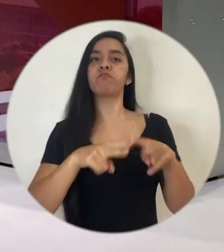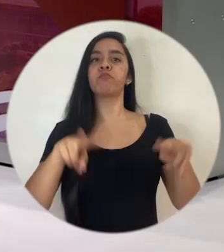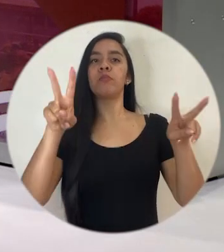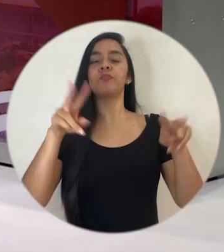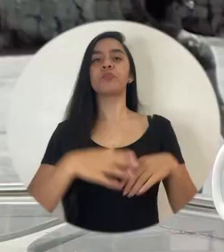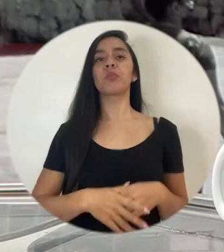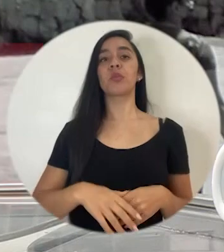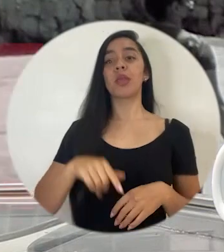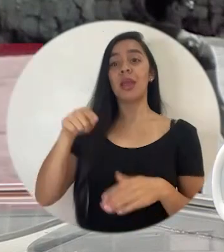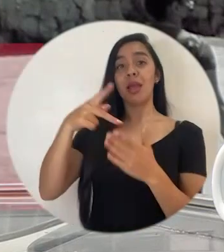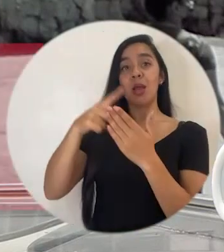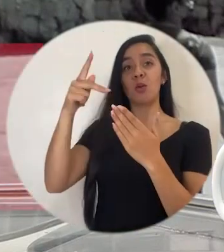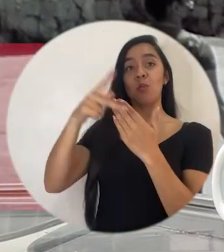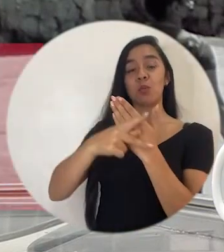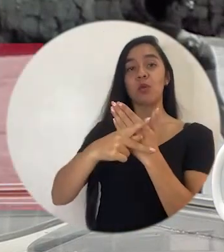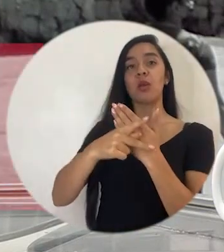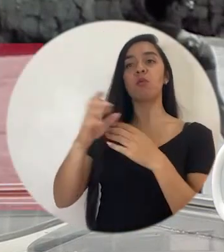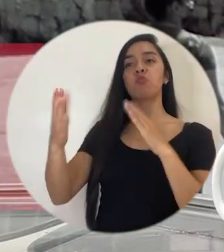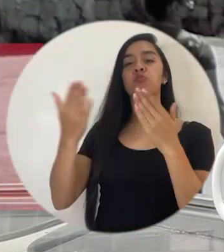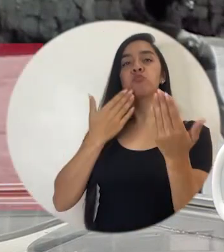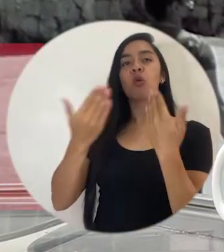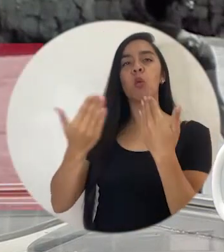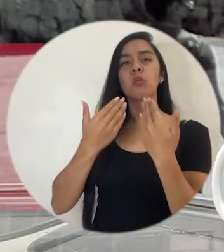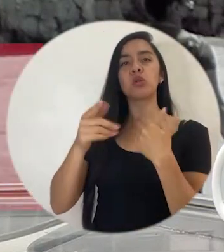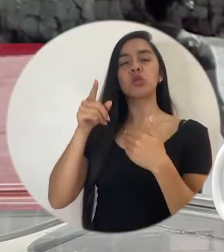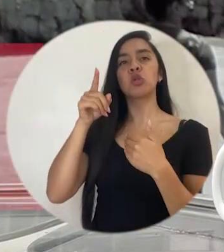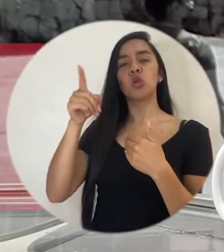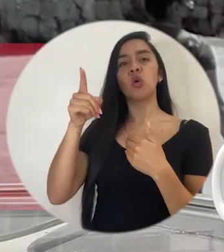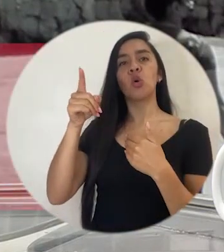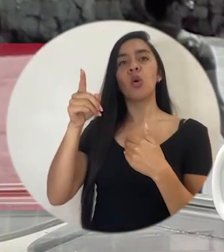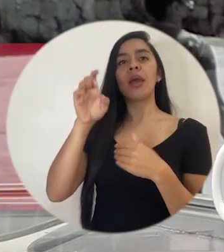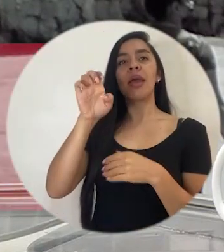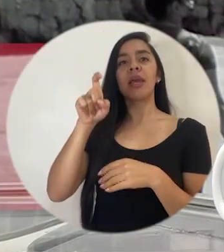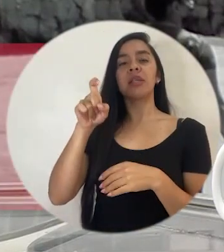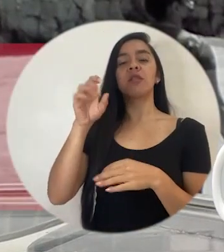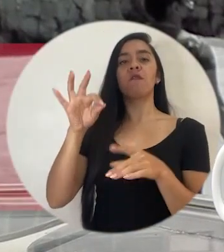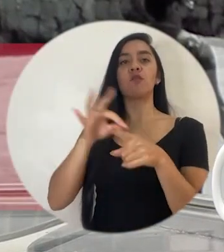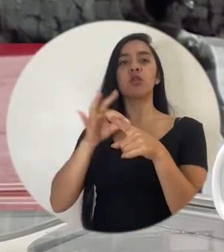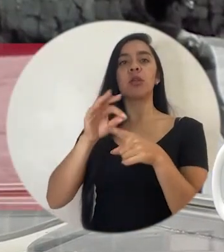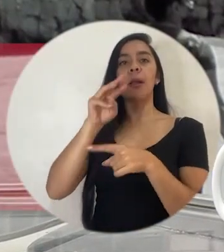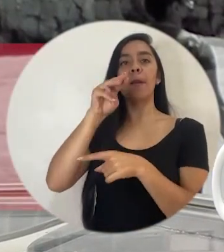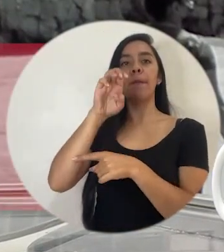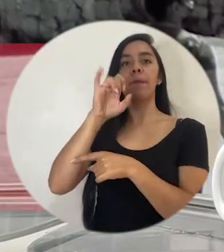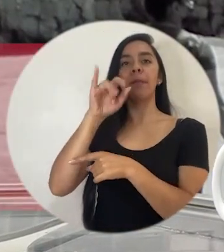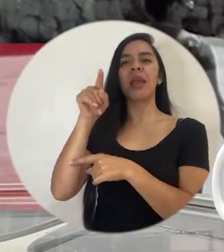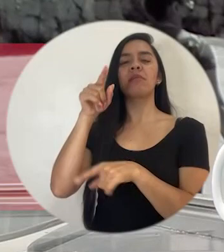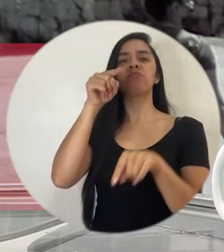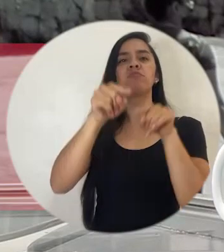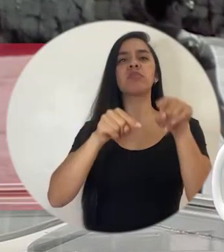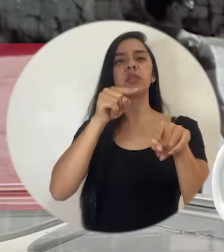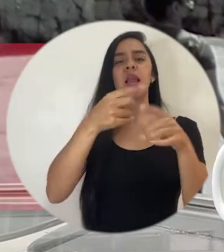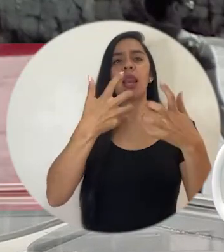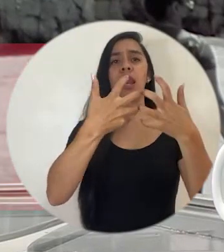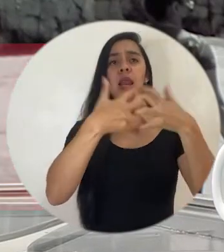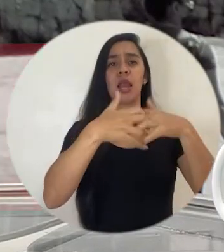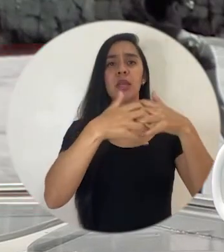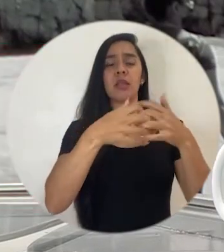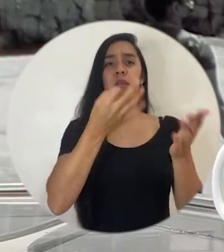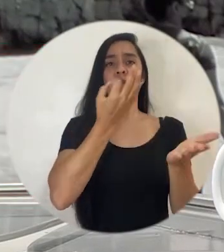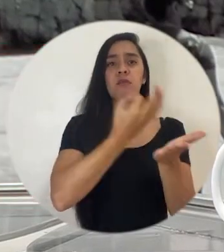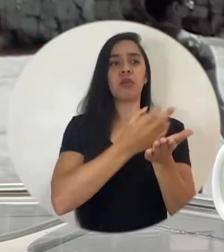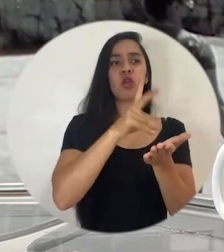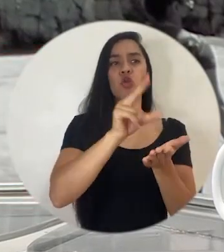valiosa una mirada conversó con Daniel Bartanián economista y ex funcionario del MEIC quien criticó que las entidades